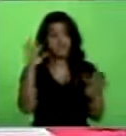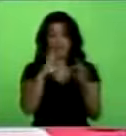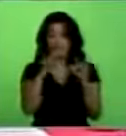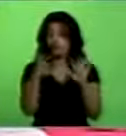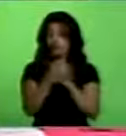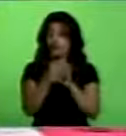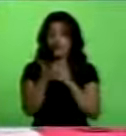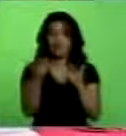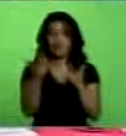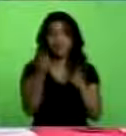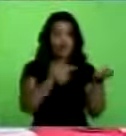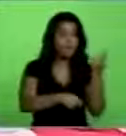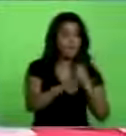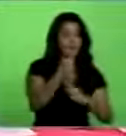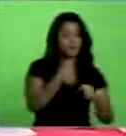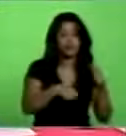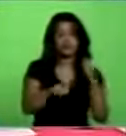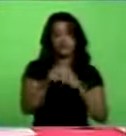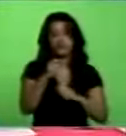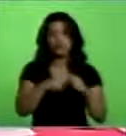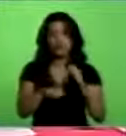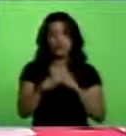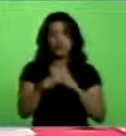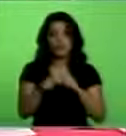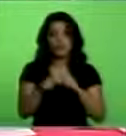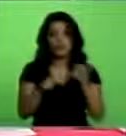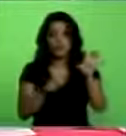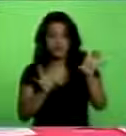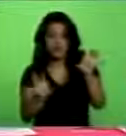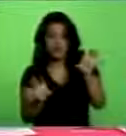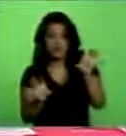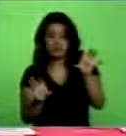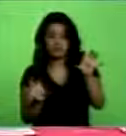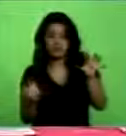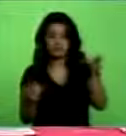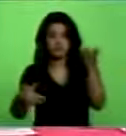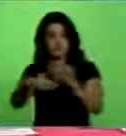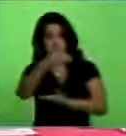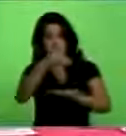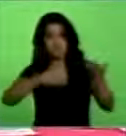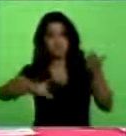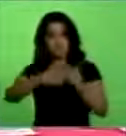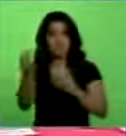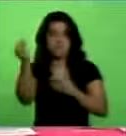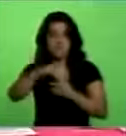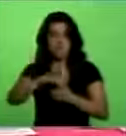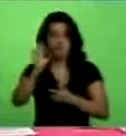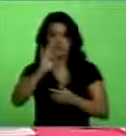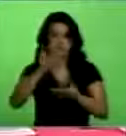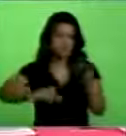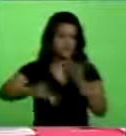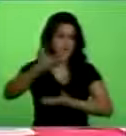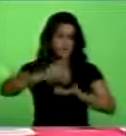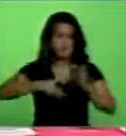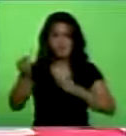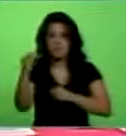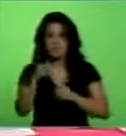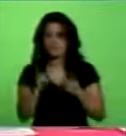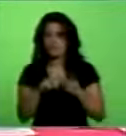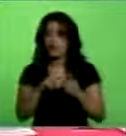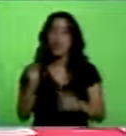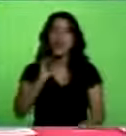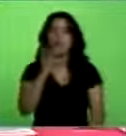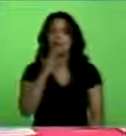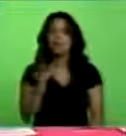de comercio intrarregional, bilateral, cada vez más elevado, de